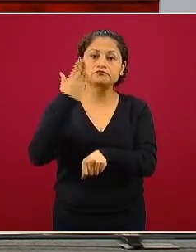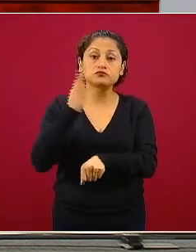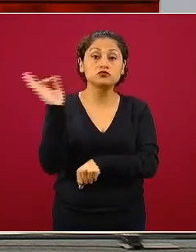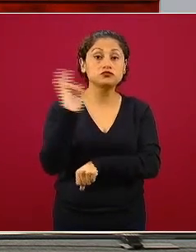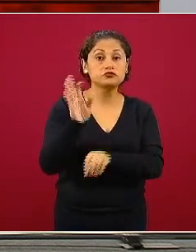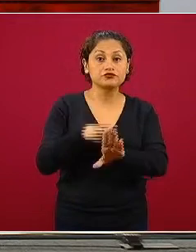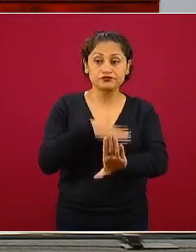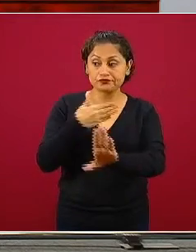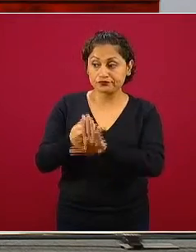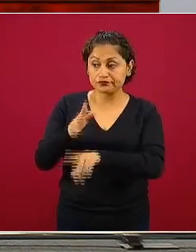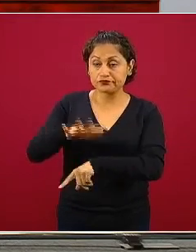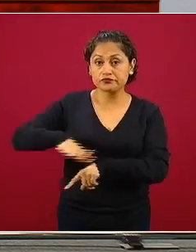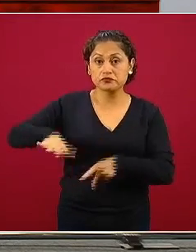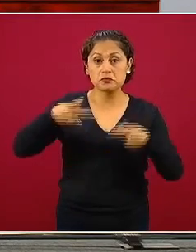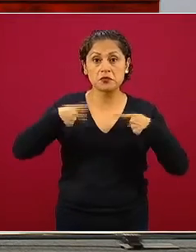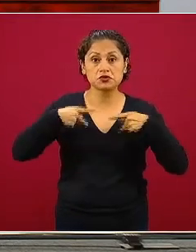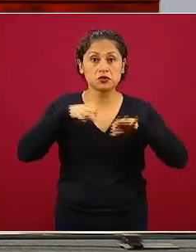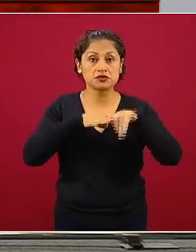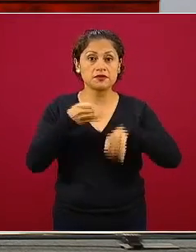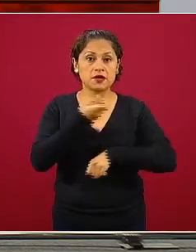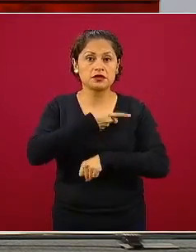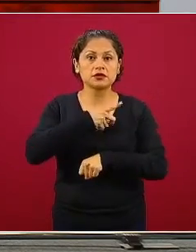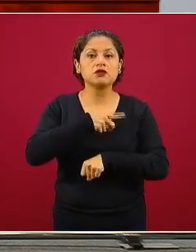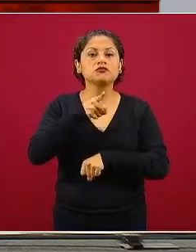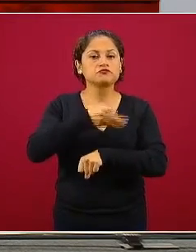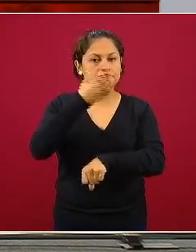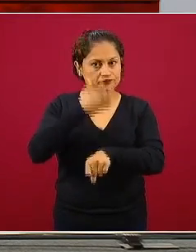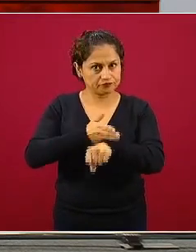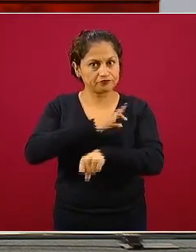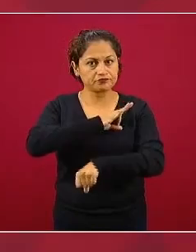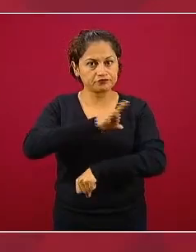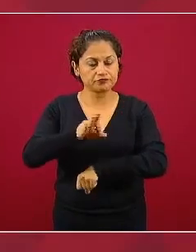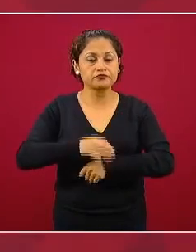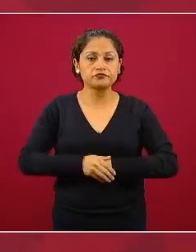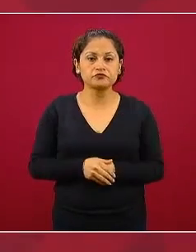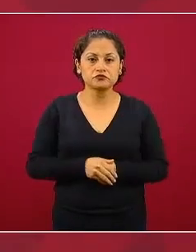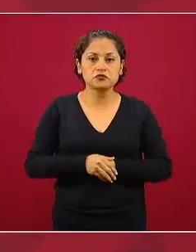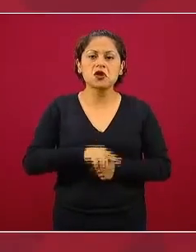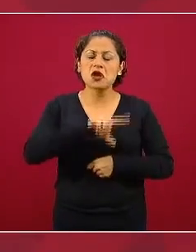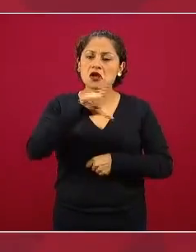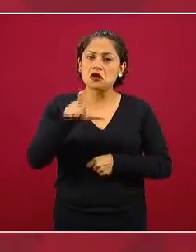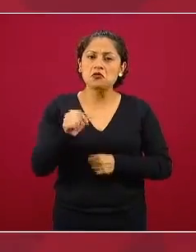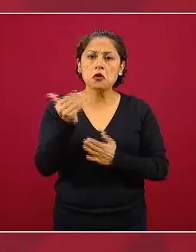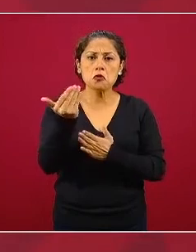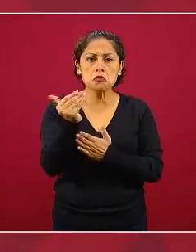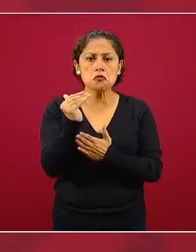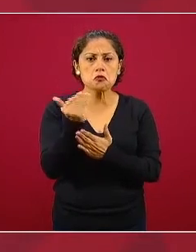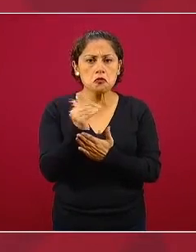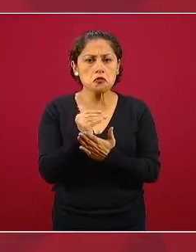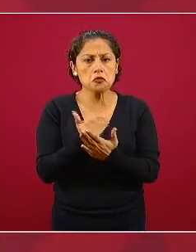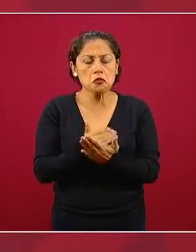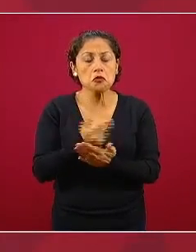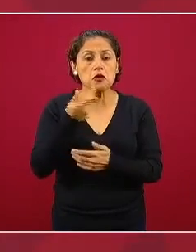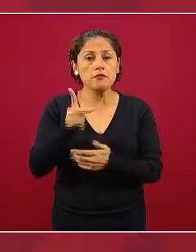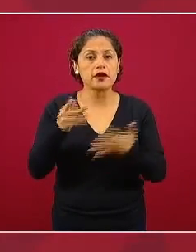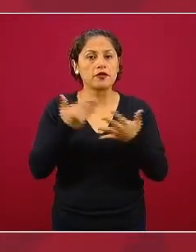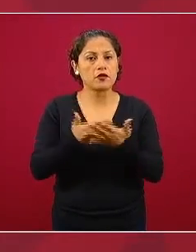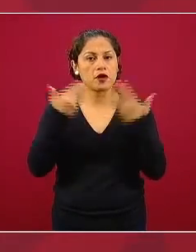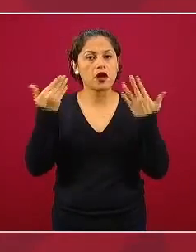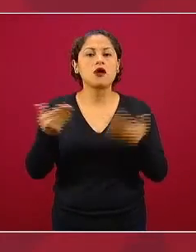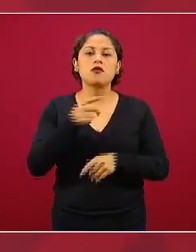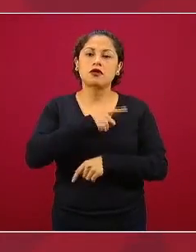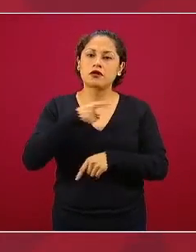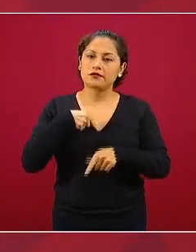a un miembro del personal de salud y esto se disminuyó pero desde luego si sigue ocurriendo se tiene que seguir revisando